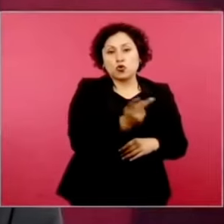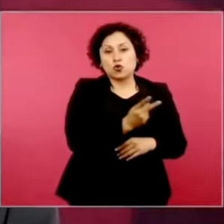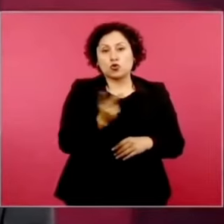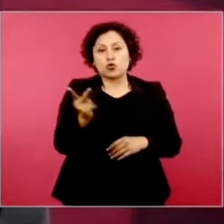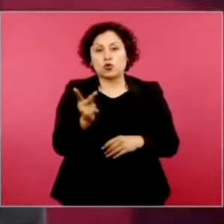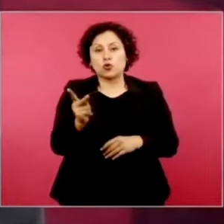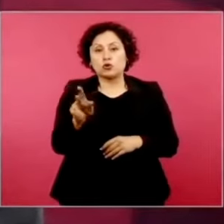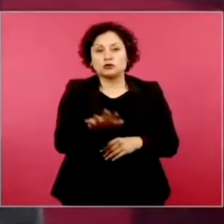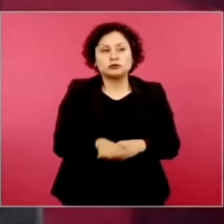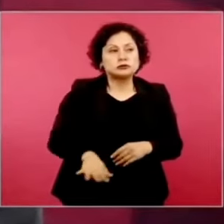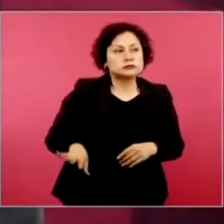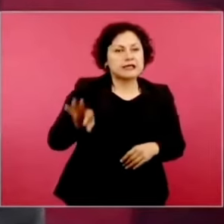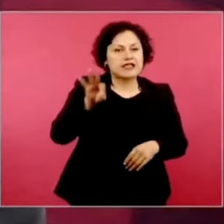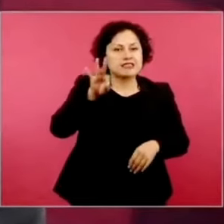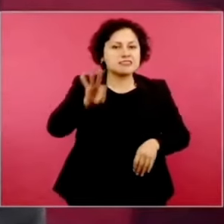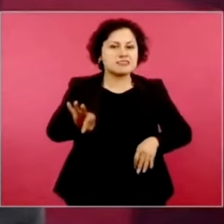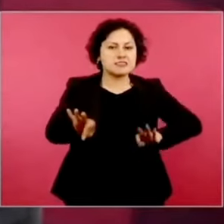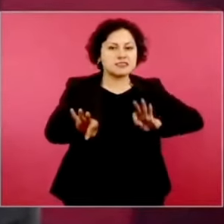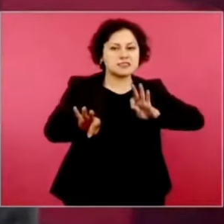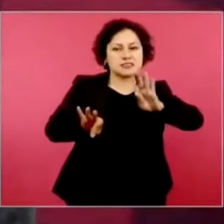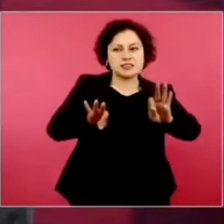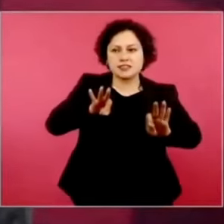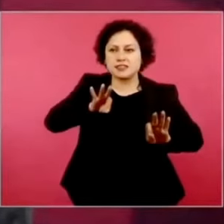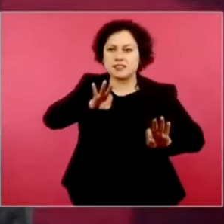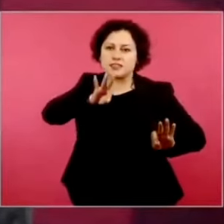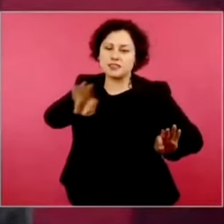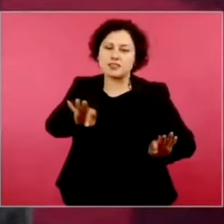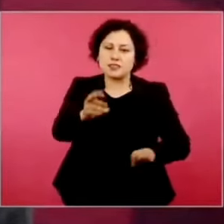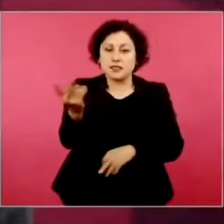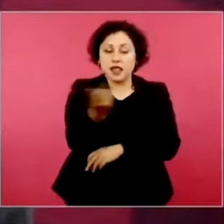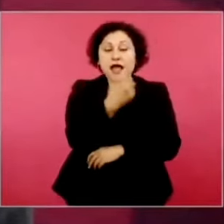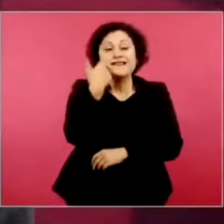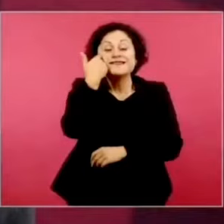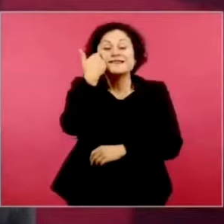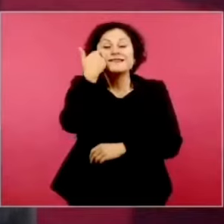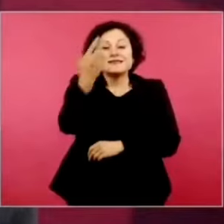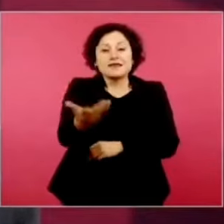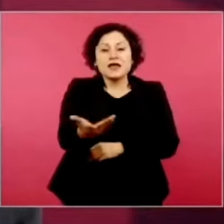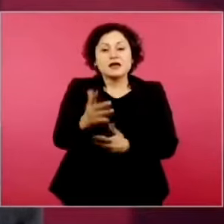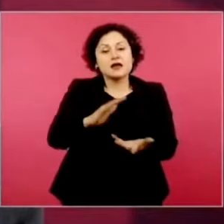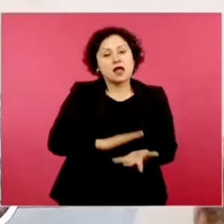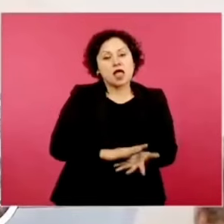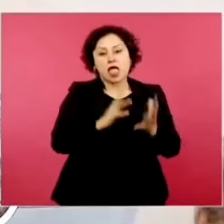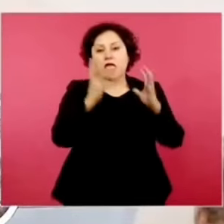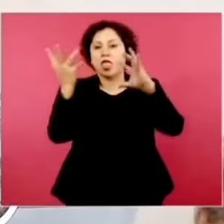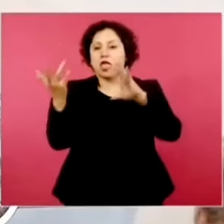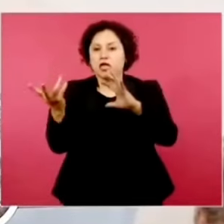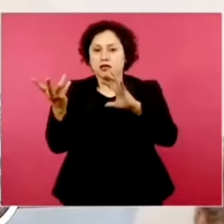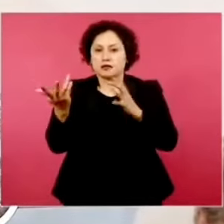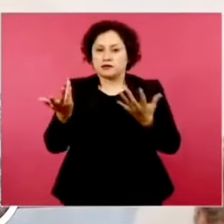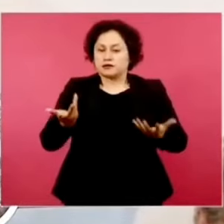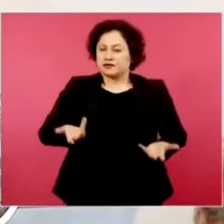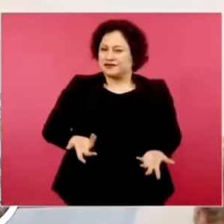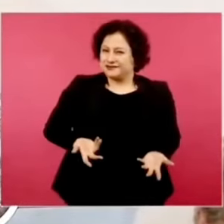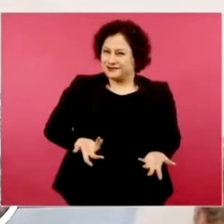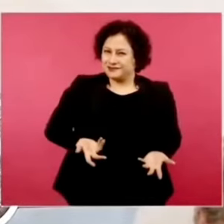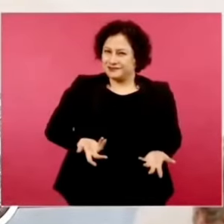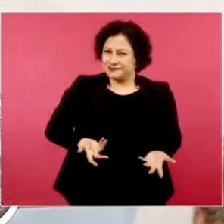de violencia. Que no tiene las dimensiones